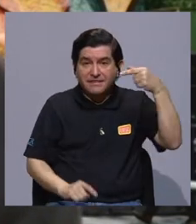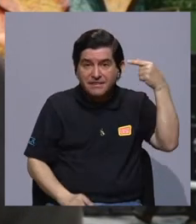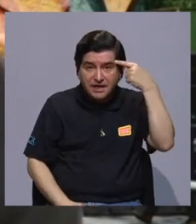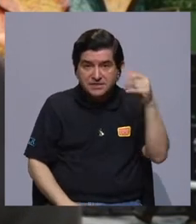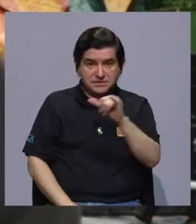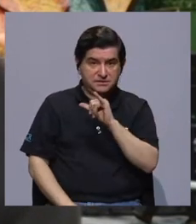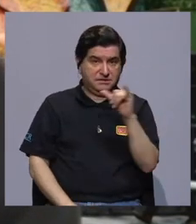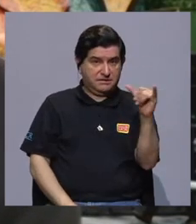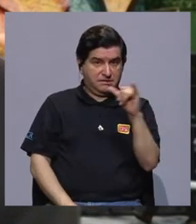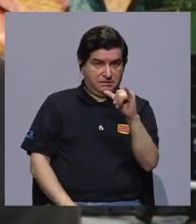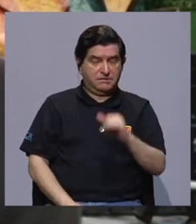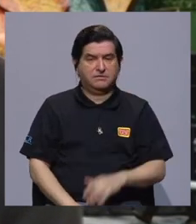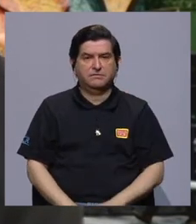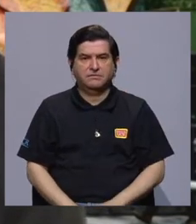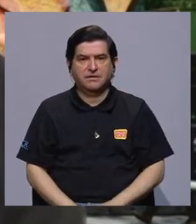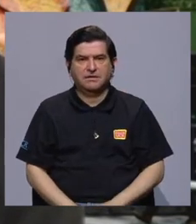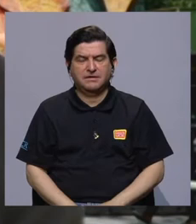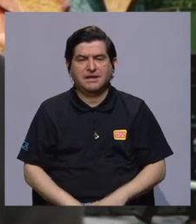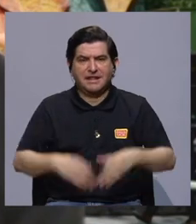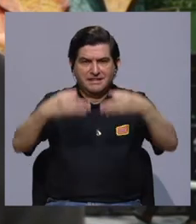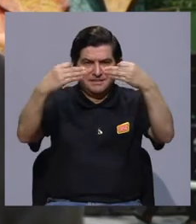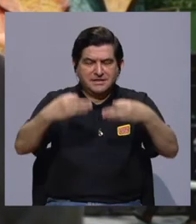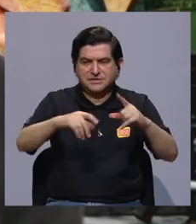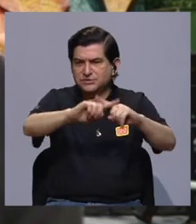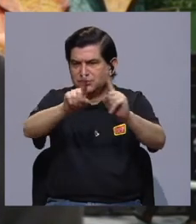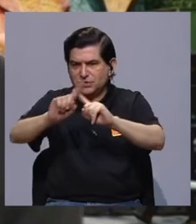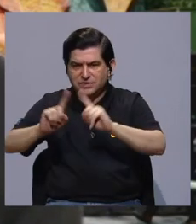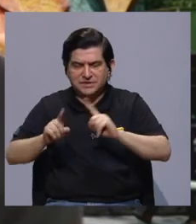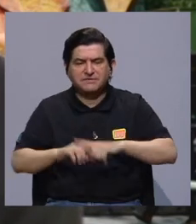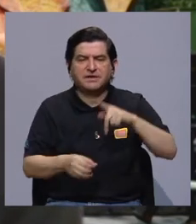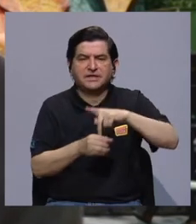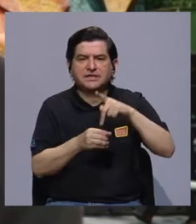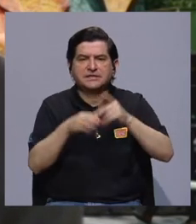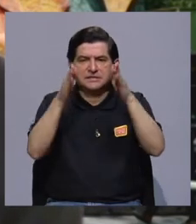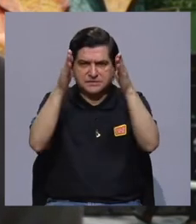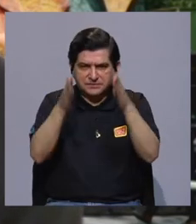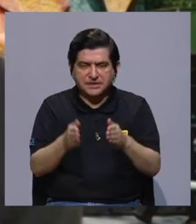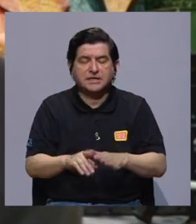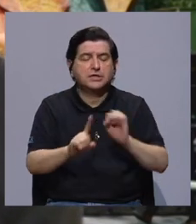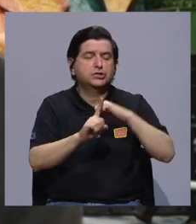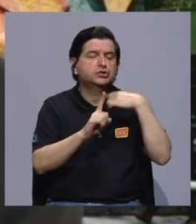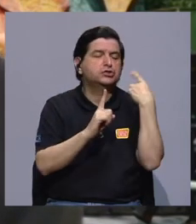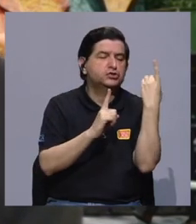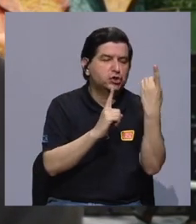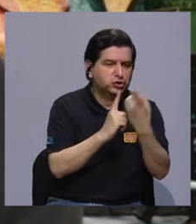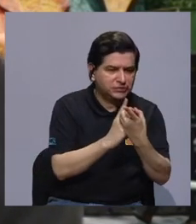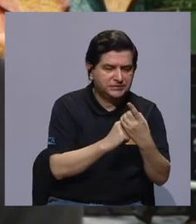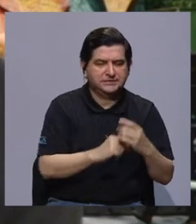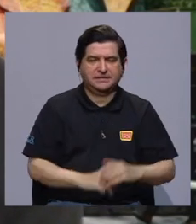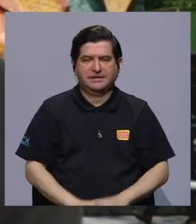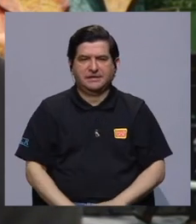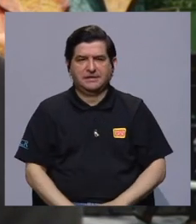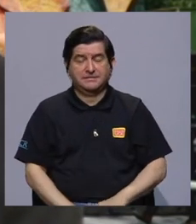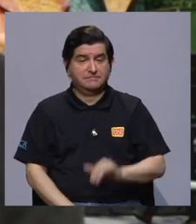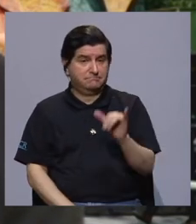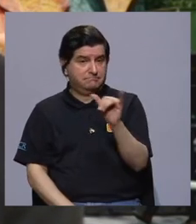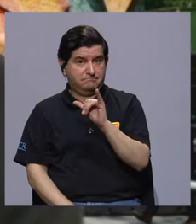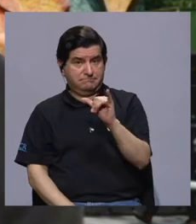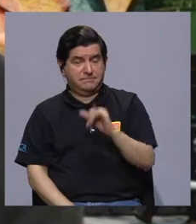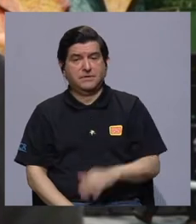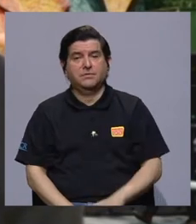desde el gobierno, sino desde, bueno, los diferentes actores, en verdad, la sociedad civil, desde